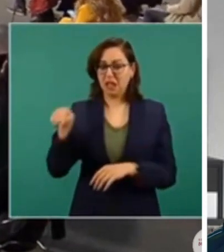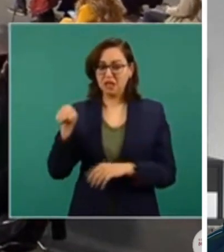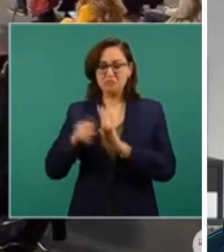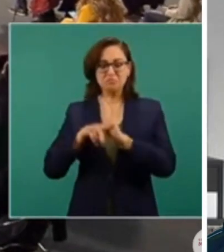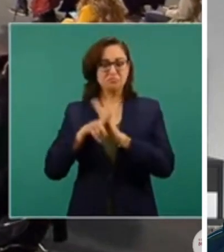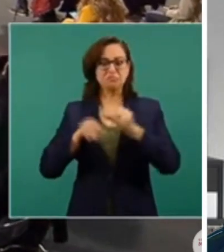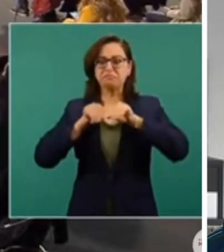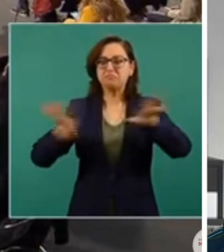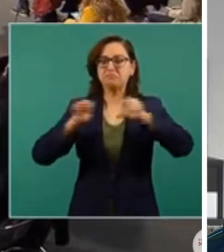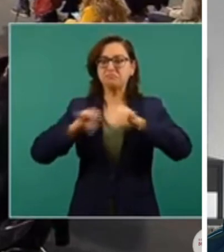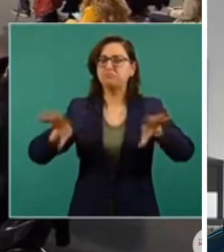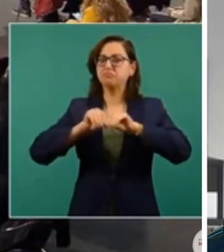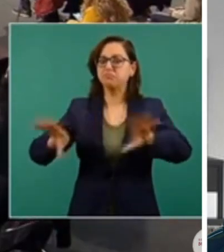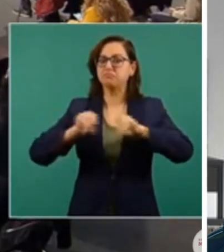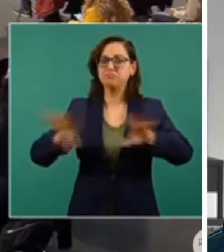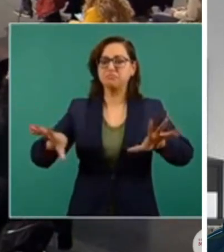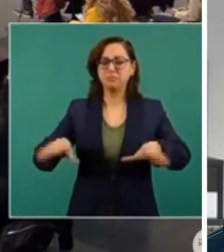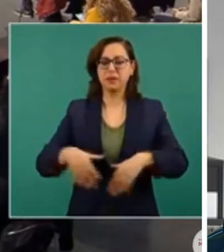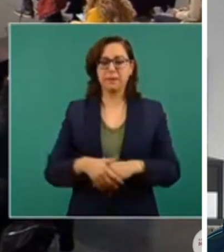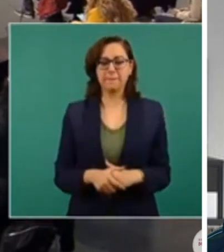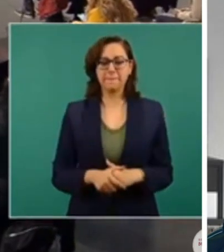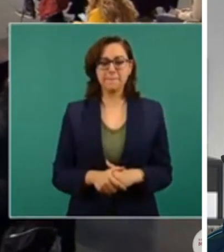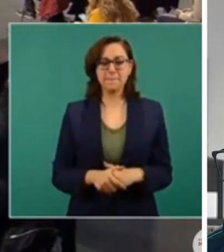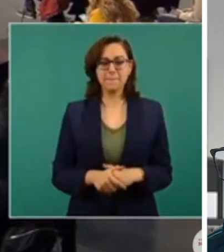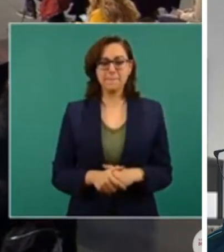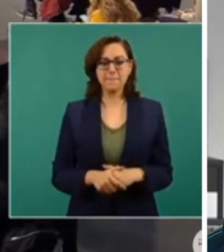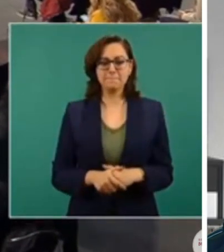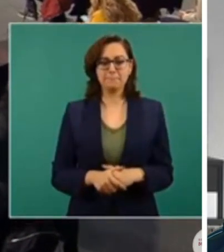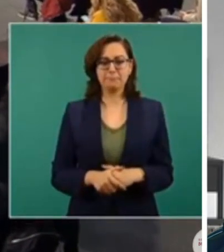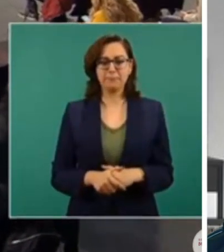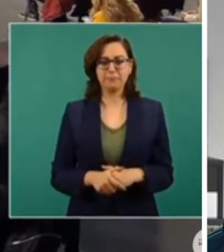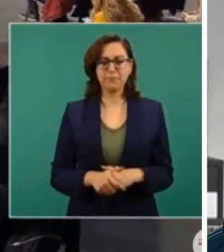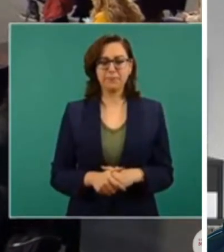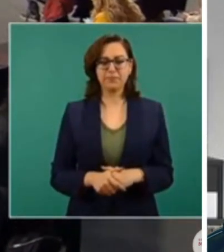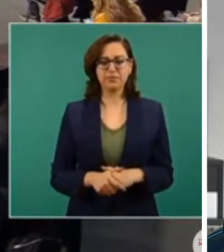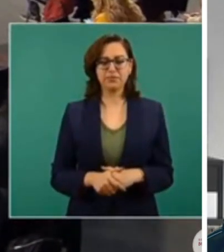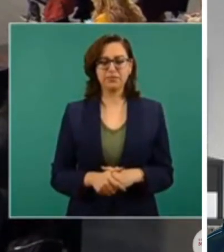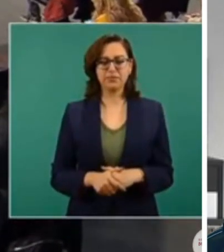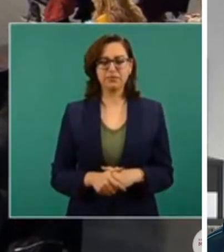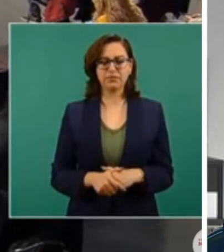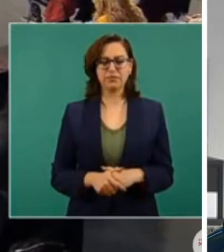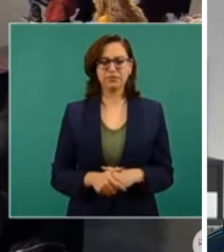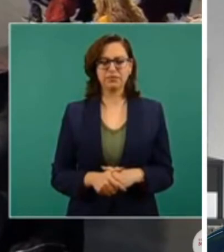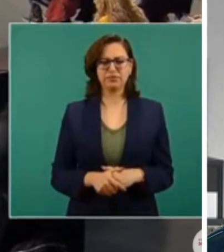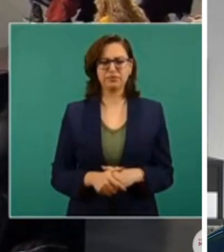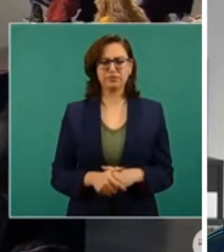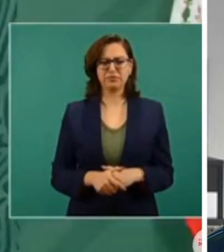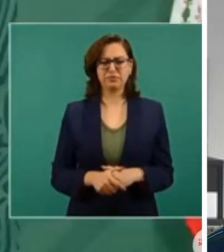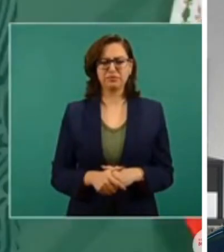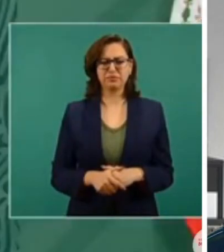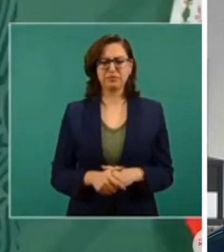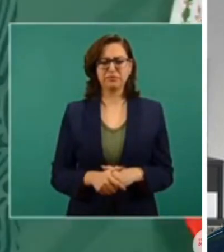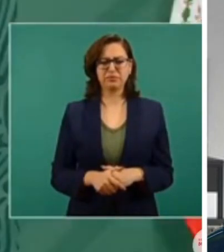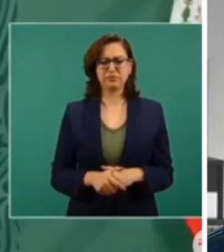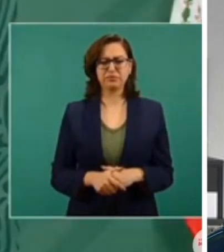el que se sienta conservador que se mida al saco. Así lo dijo. Vamos a ir rápidamente a la información. Vamos a ir a la